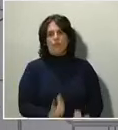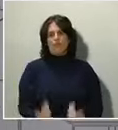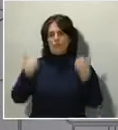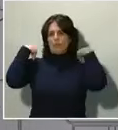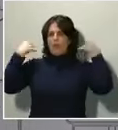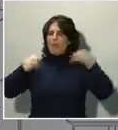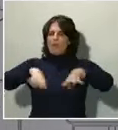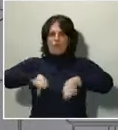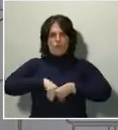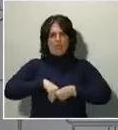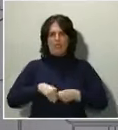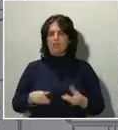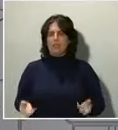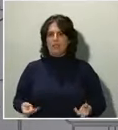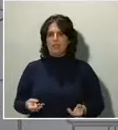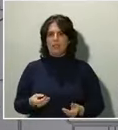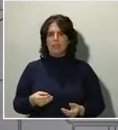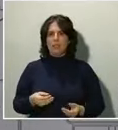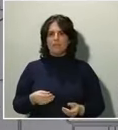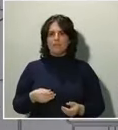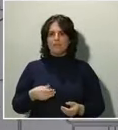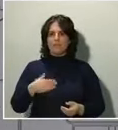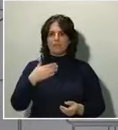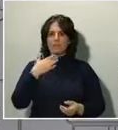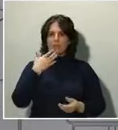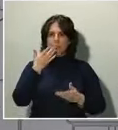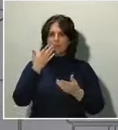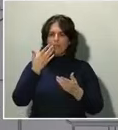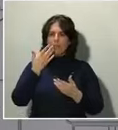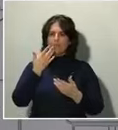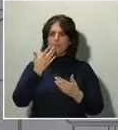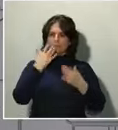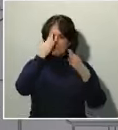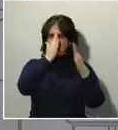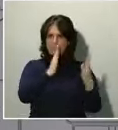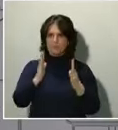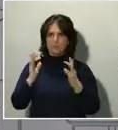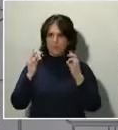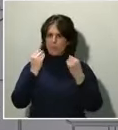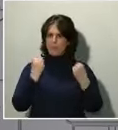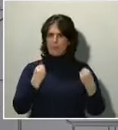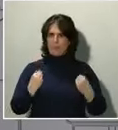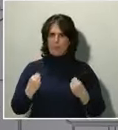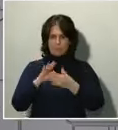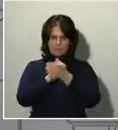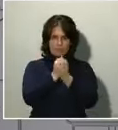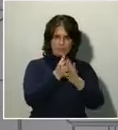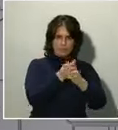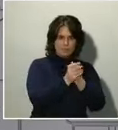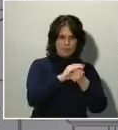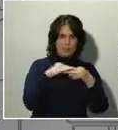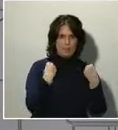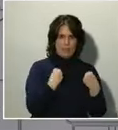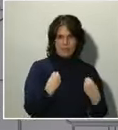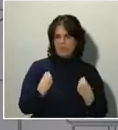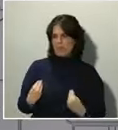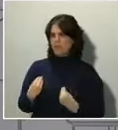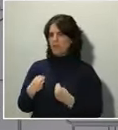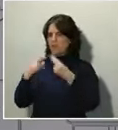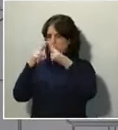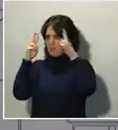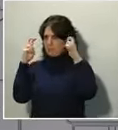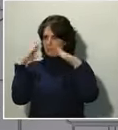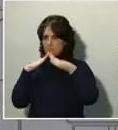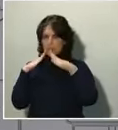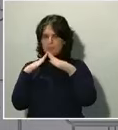a la hora de lavarnos las manos, a la hora de aislarnos, a la hora de evitar cualquier tipo de desplazamiento que